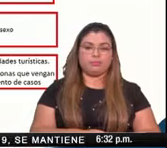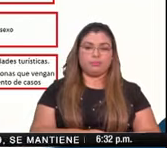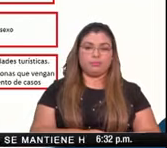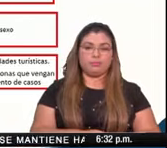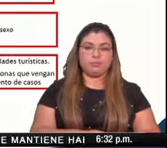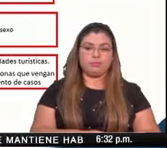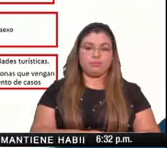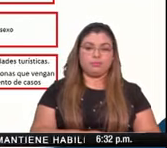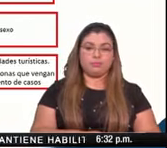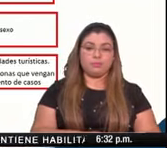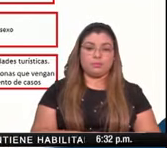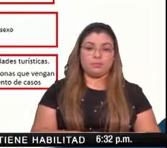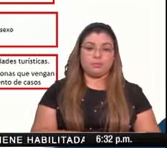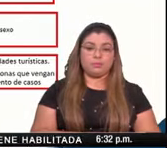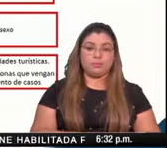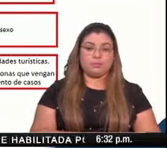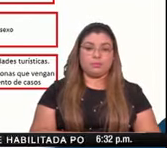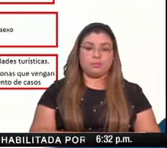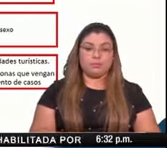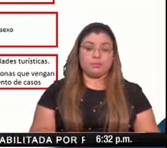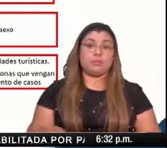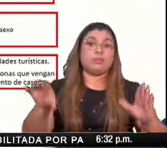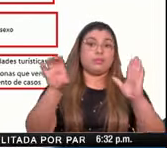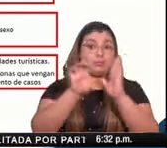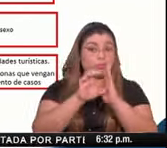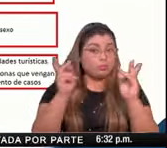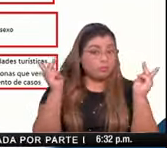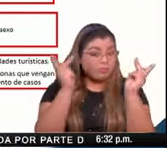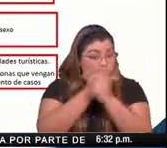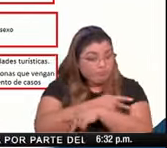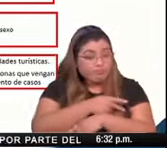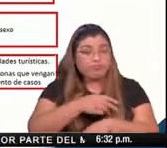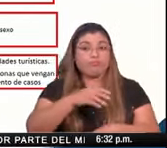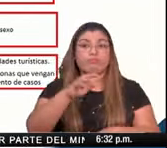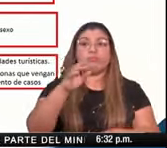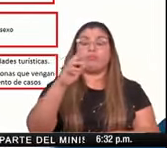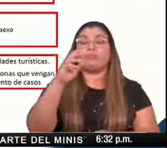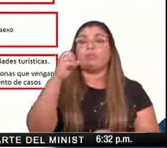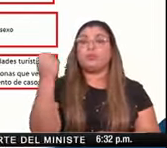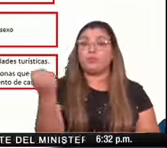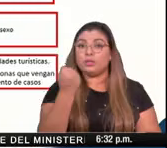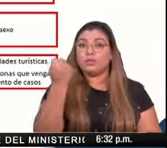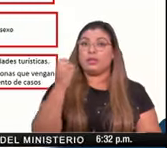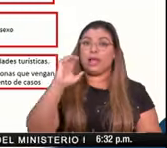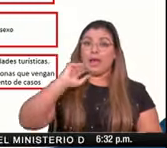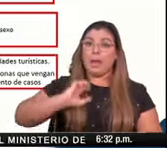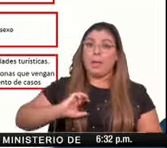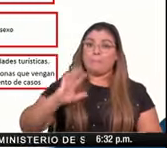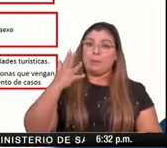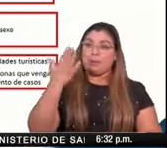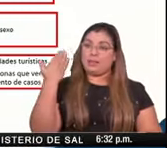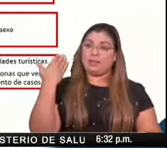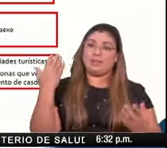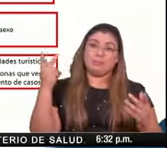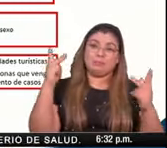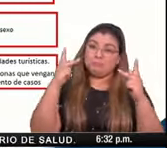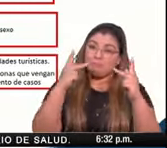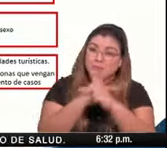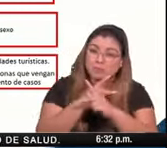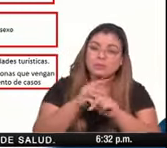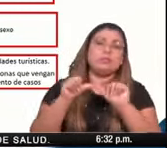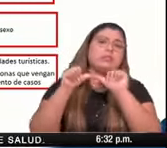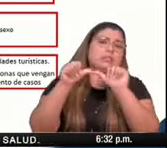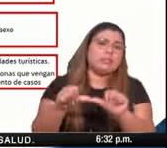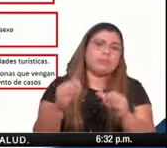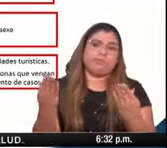ante el desborde de cuatro indicadores se mantienen el cierre se mantendrán los cierres de sábado y